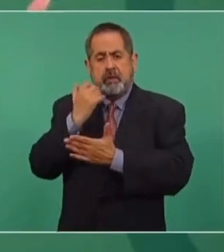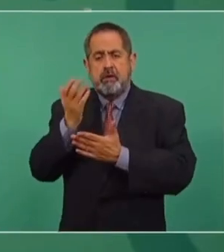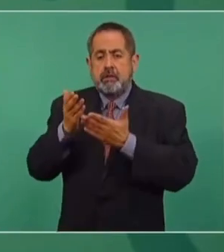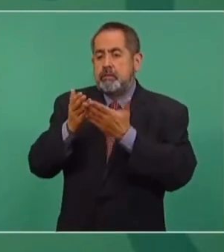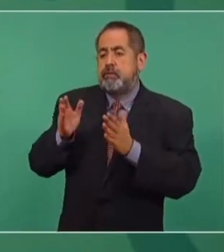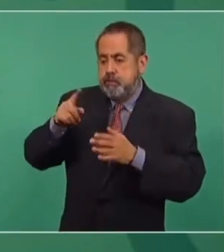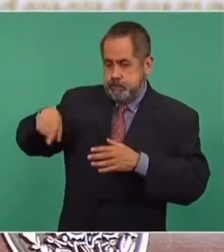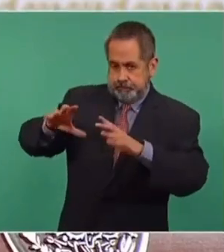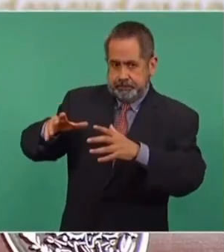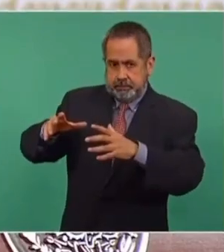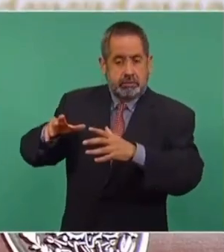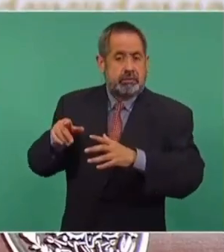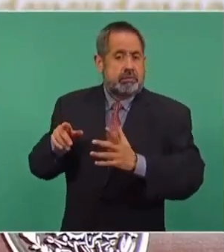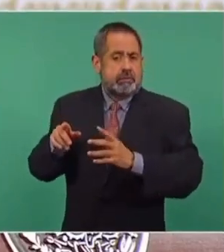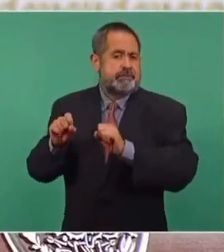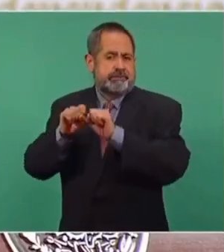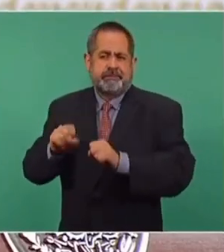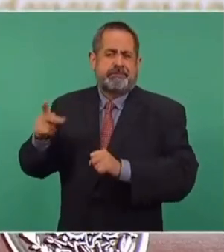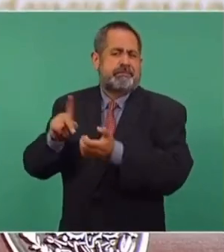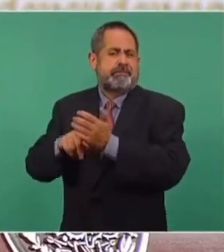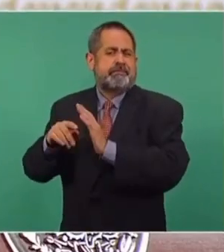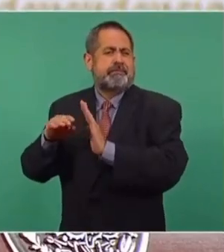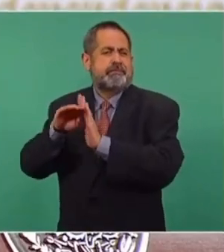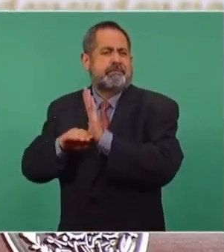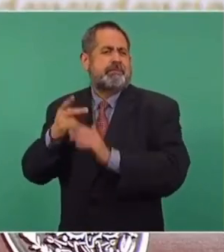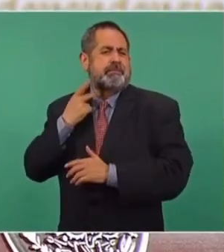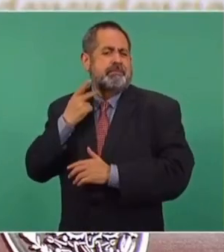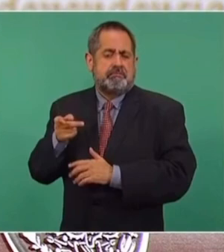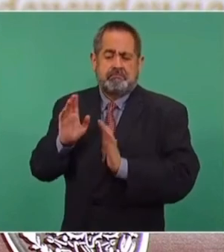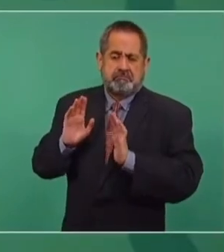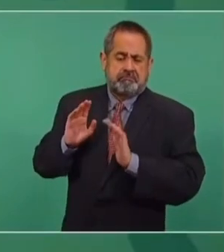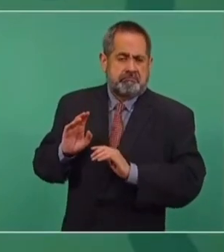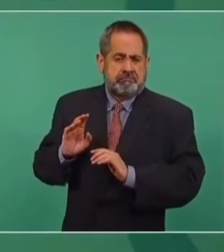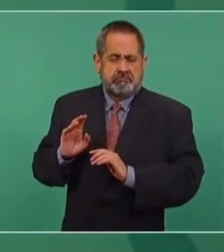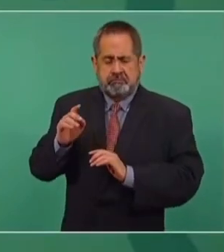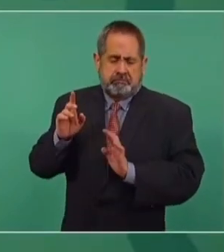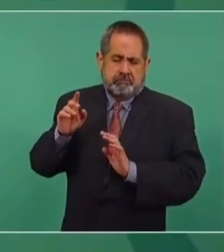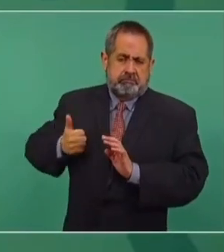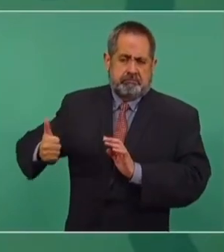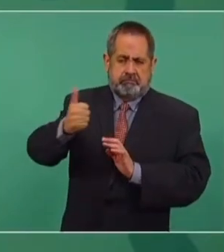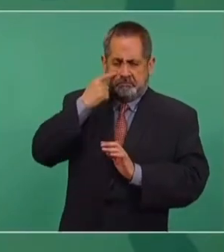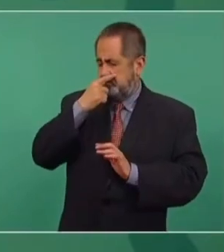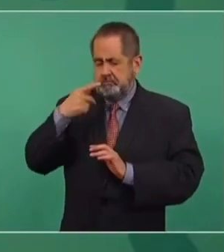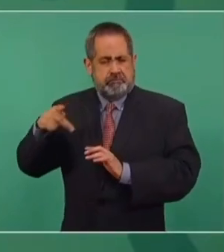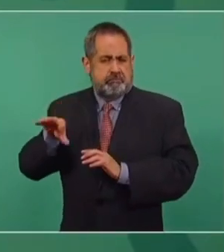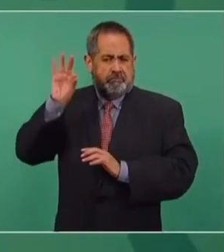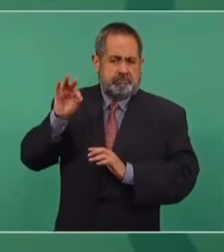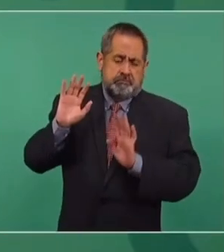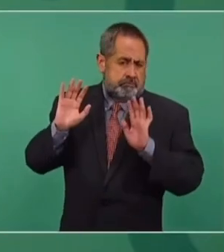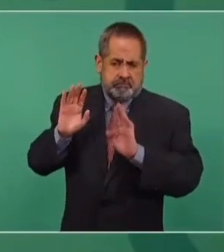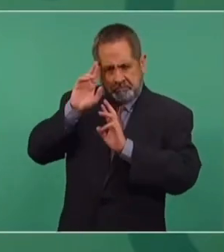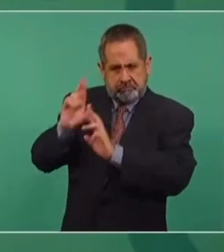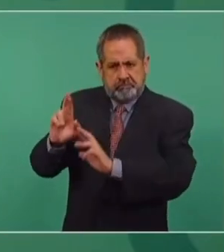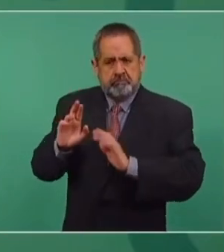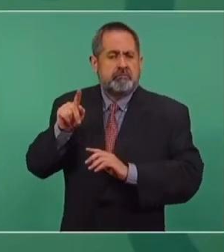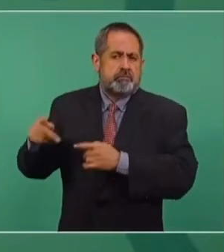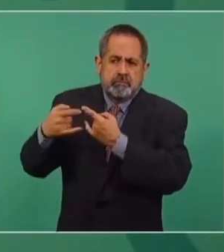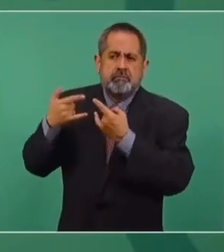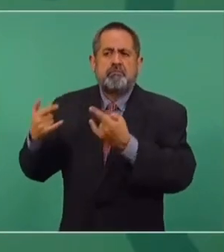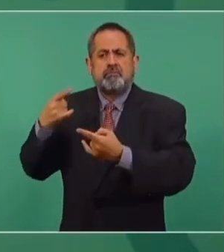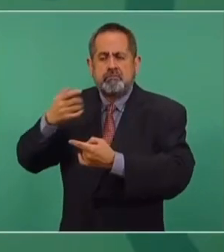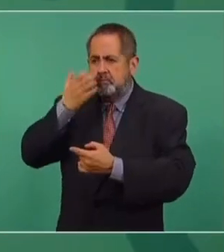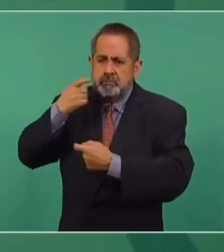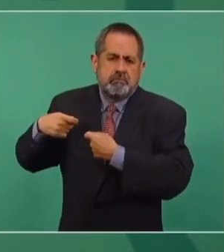un sistema político determinado de acuerdo a su idiosincrasia, historia,